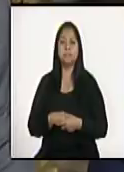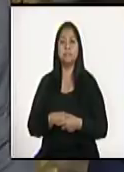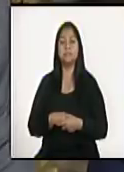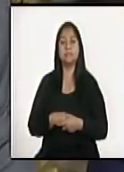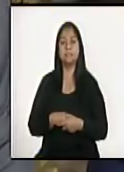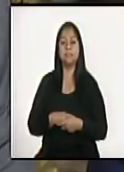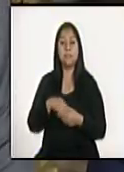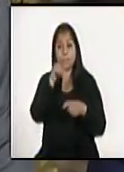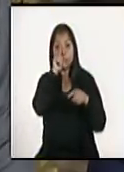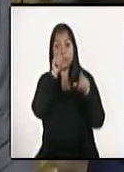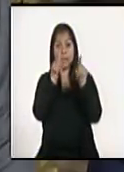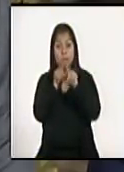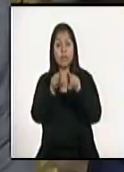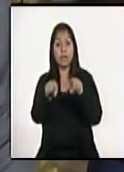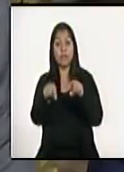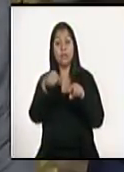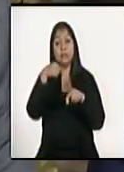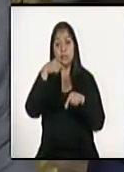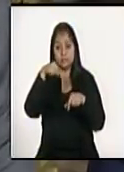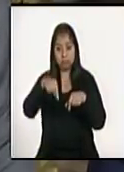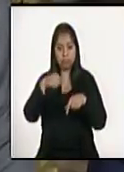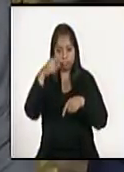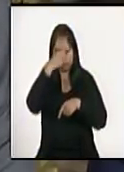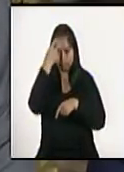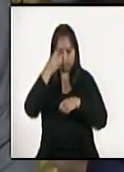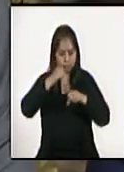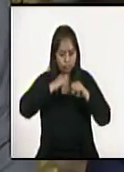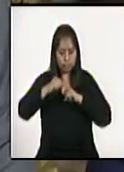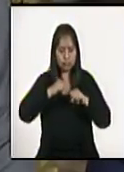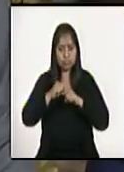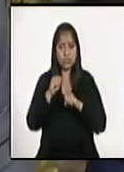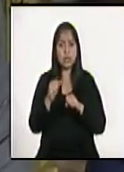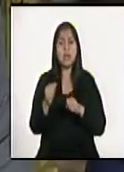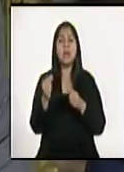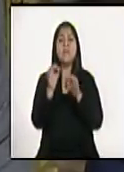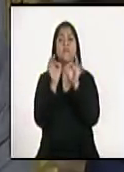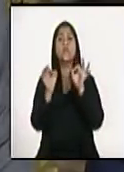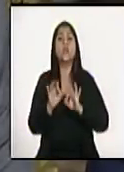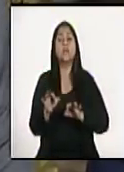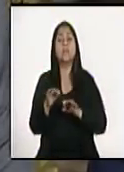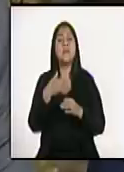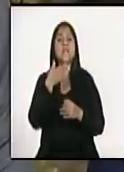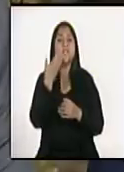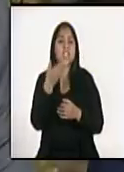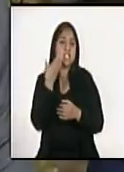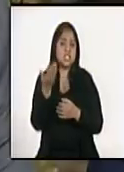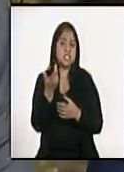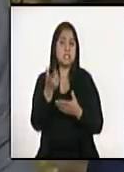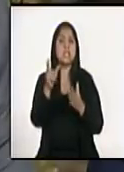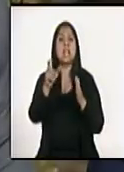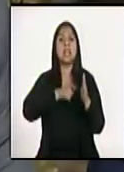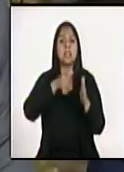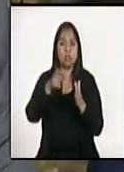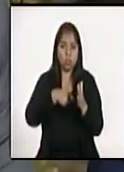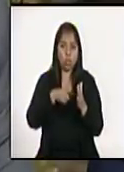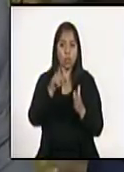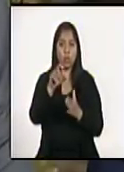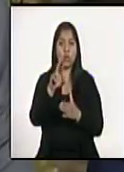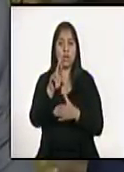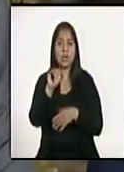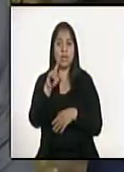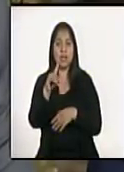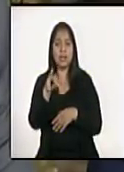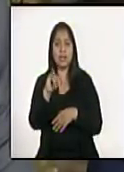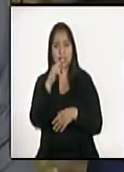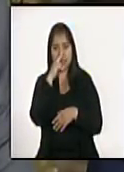También se está trabajando en las medidas que van a facilitar el acceso al crédito, principalmente del